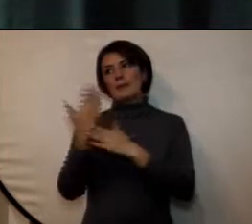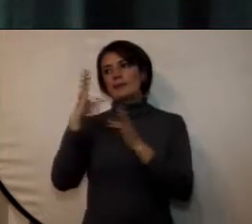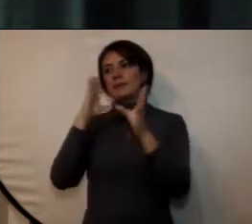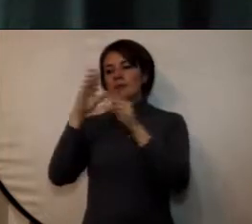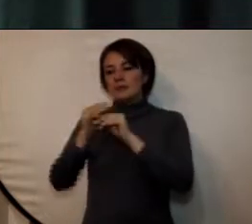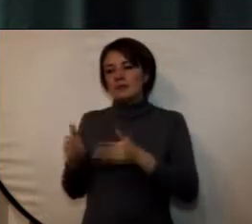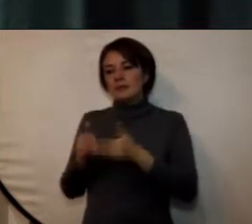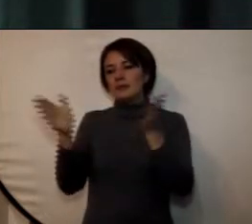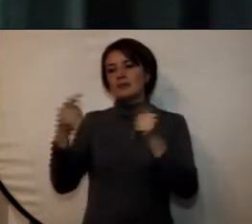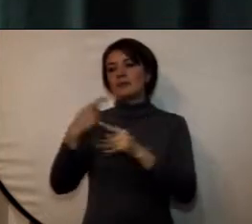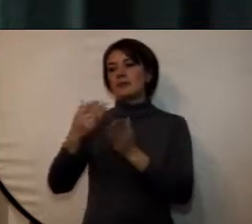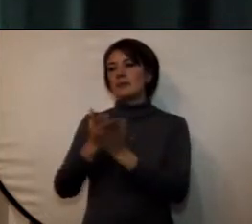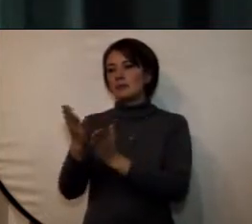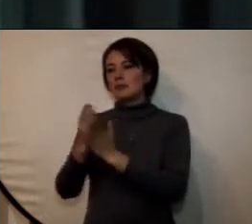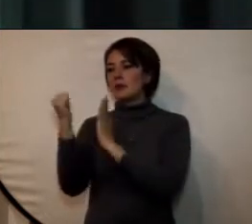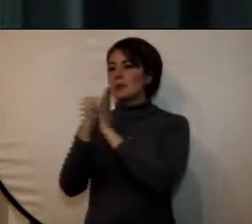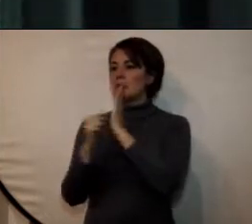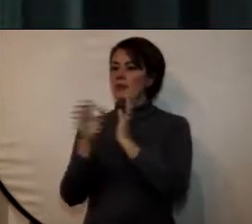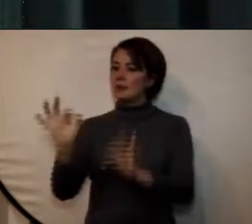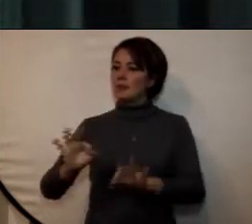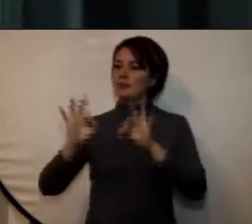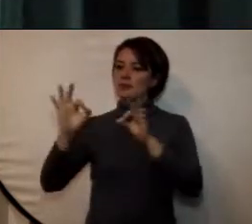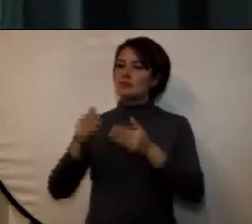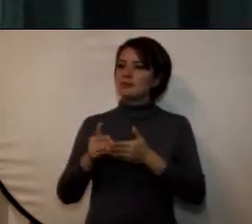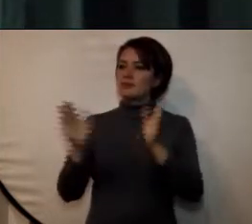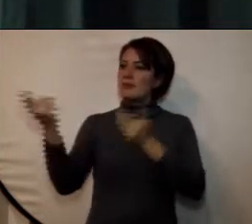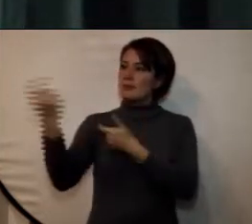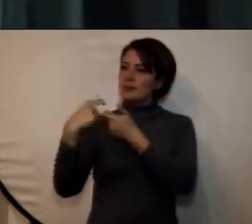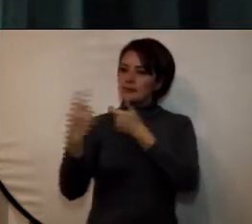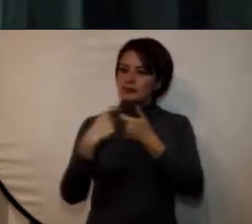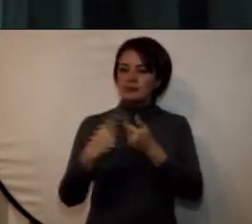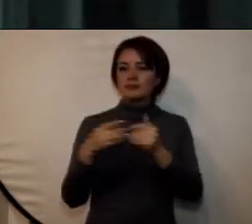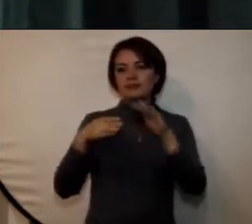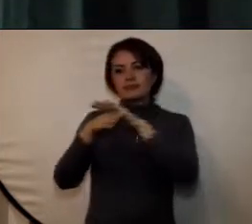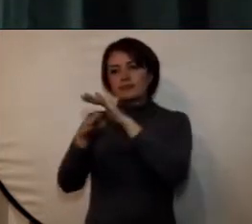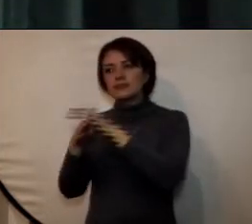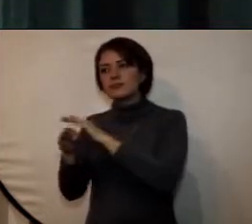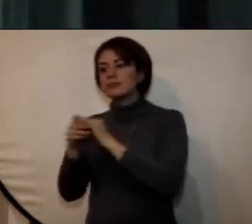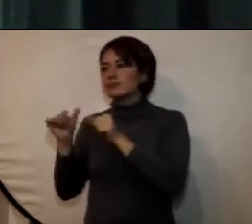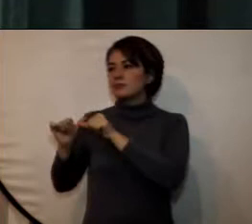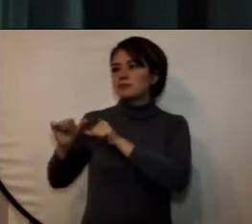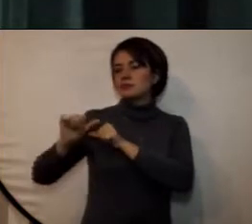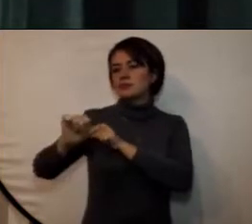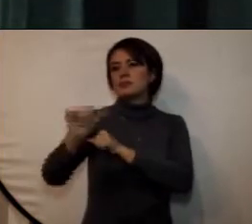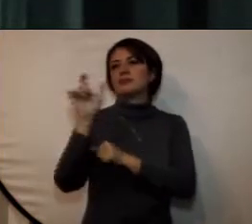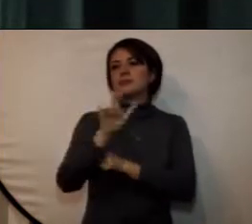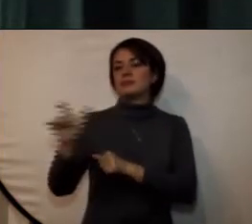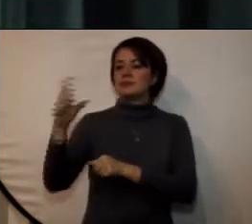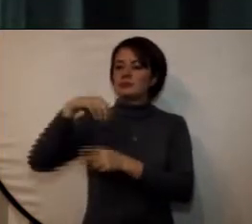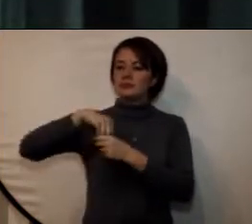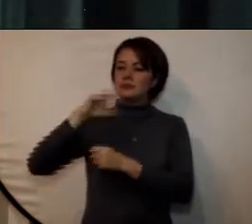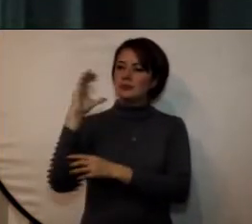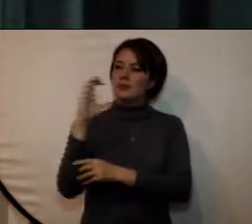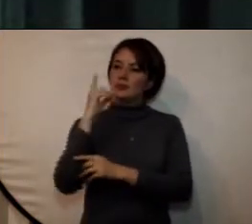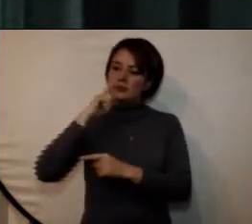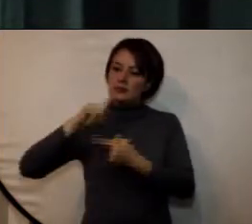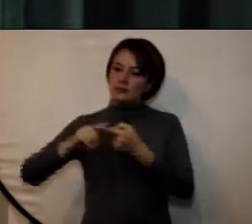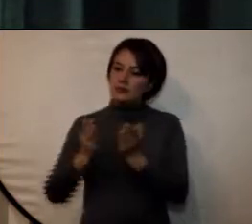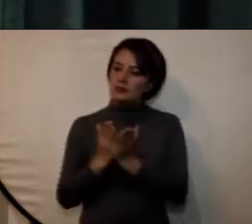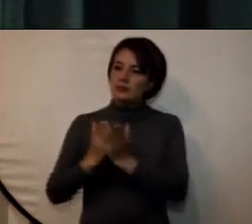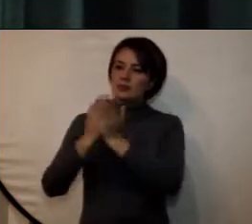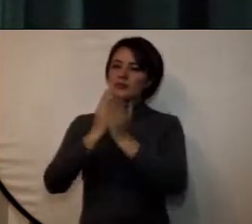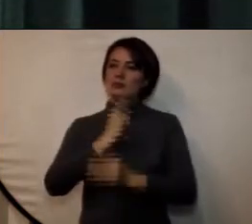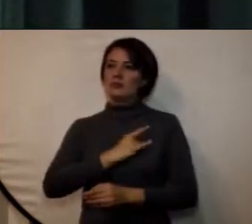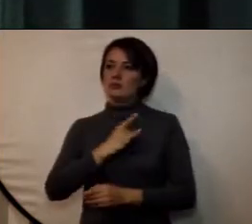oferta de programas de calidad ampliar la cobertura lograr mayor acceso y permanencia de los colombianos en la educación superior